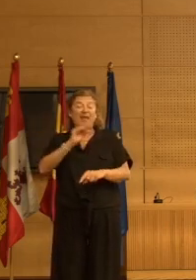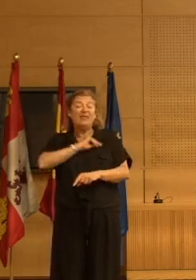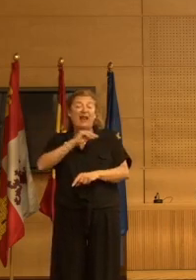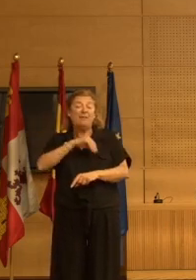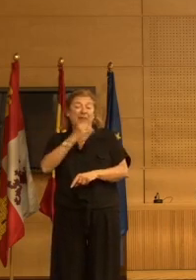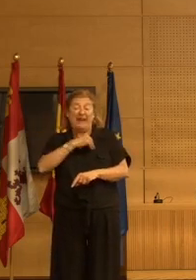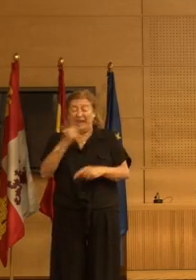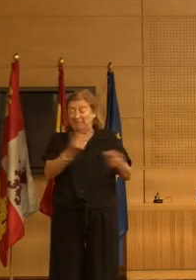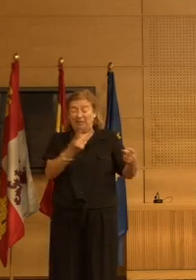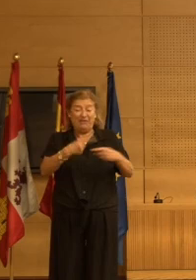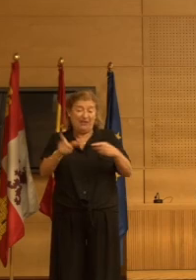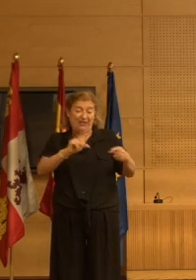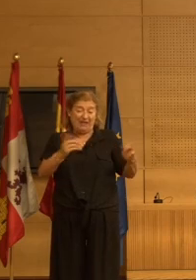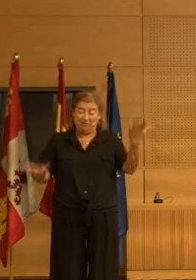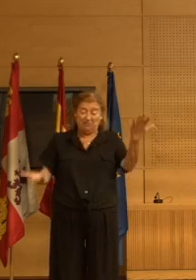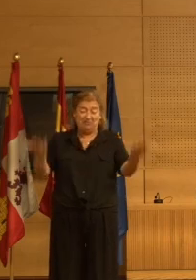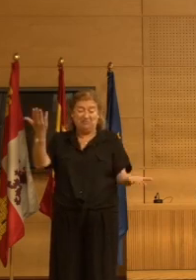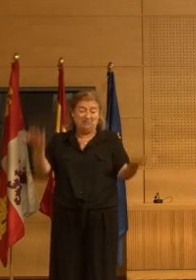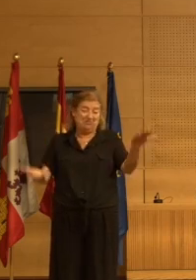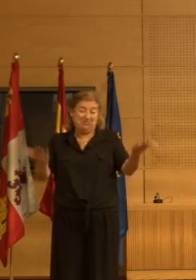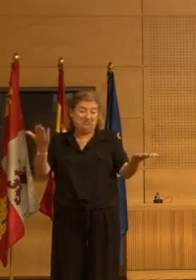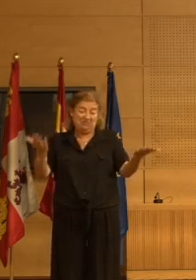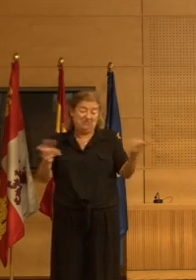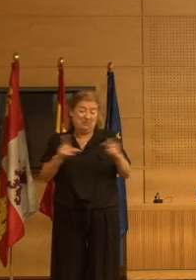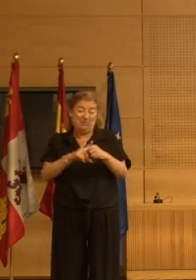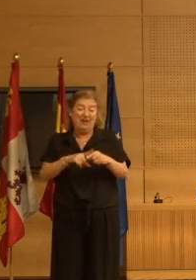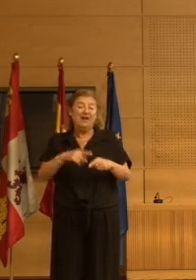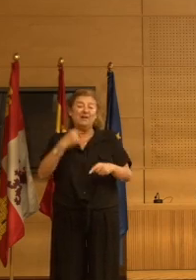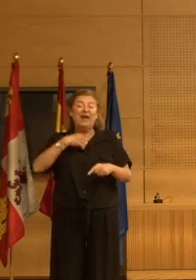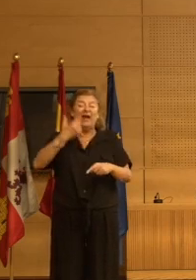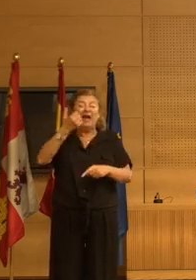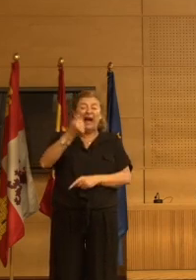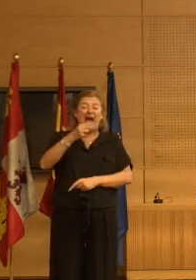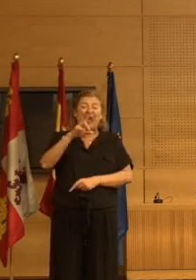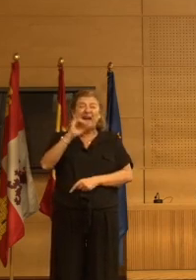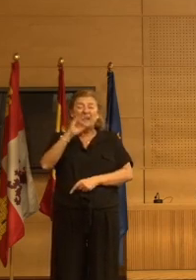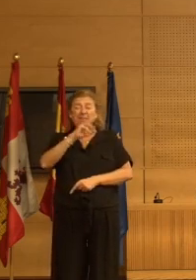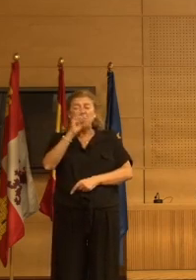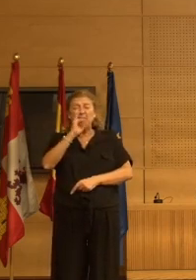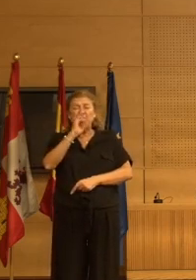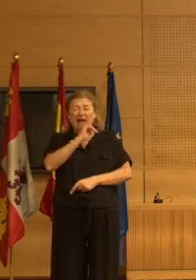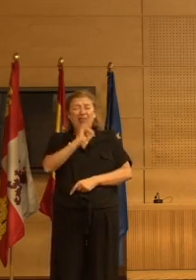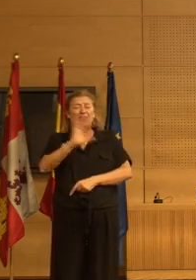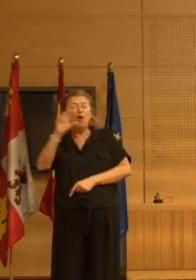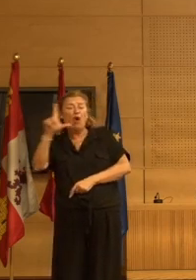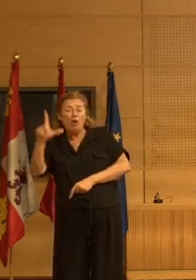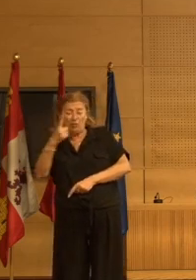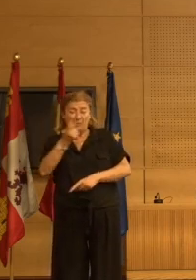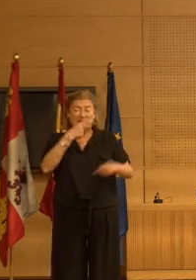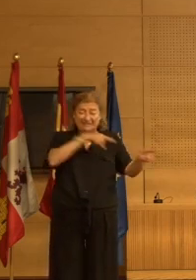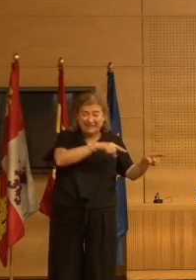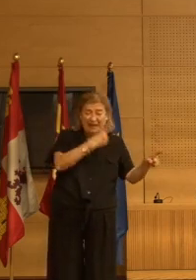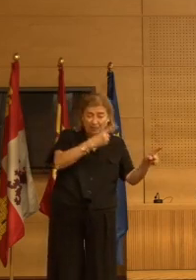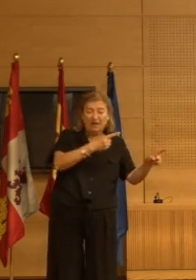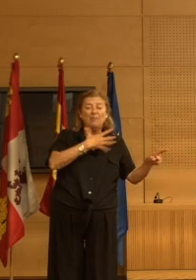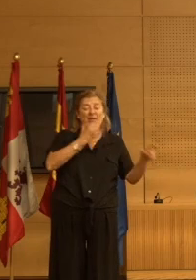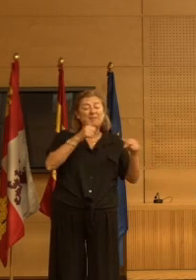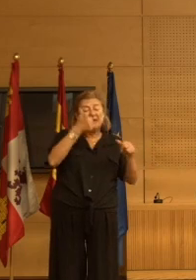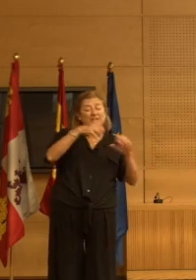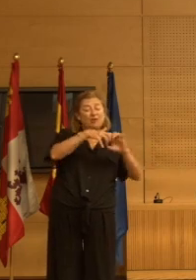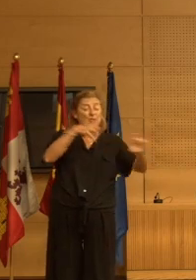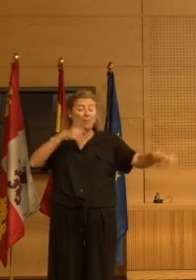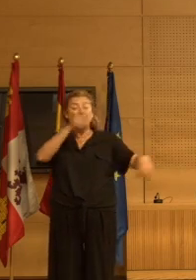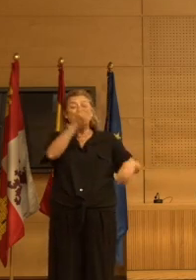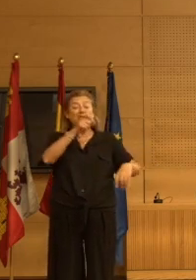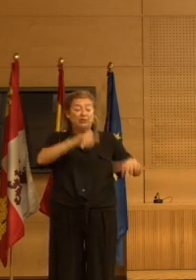el que podría salvarse, es aripiprazol, que al final sí que parece que habría un cierto mayor número de